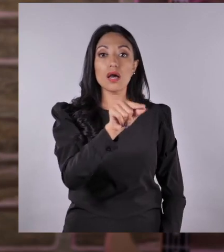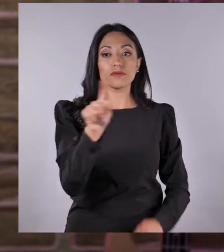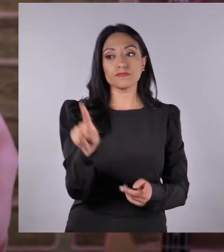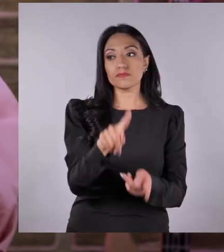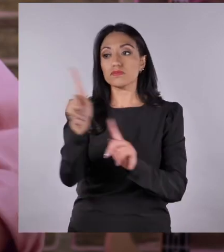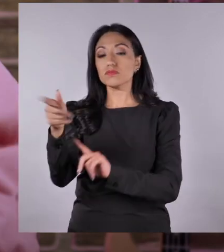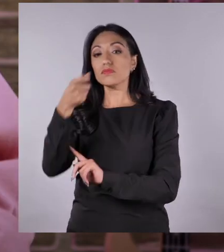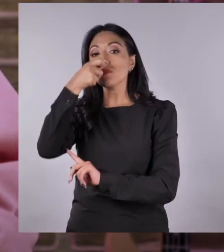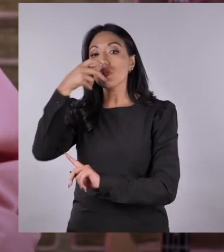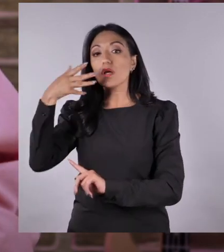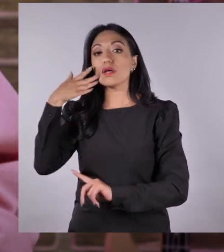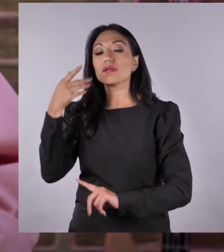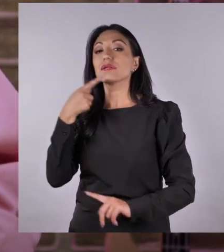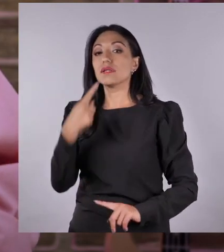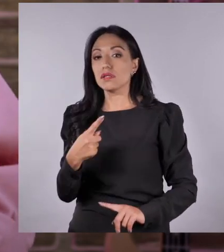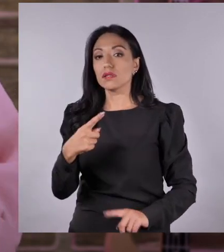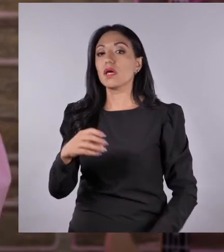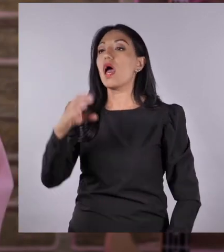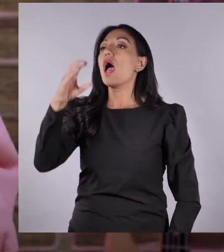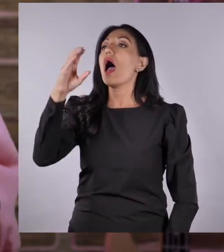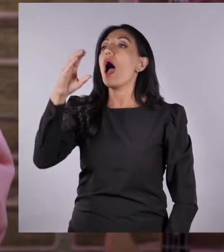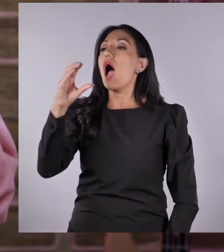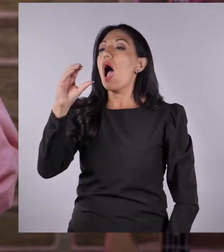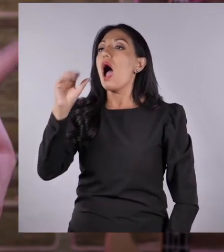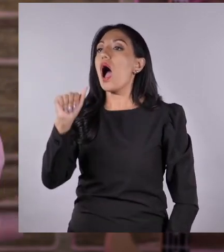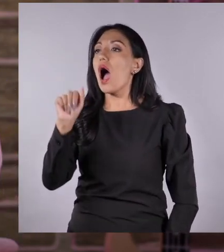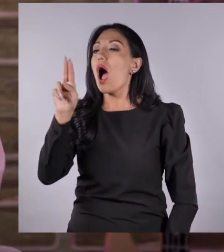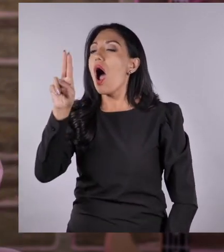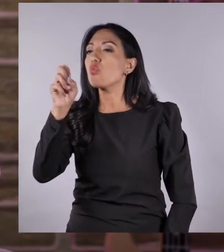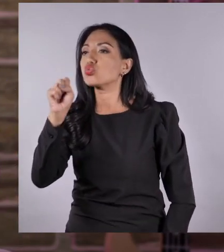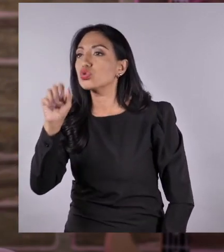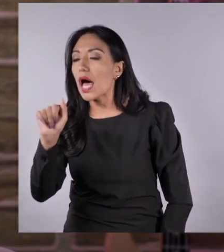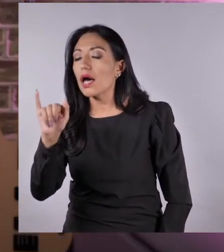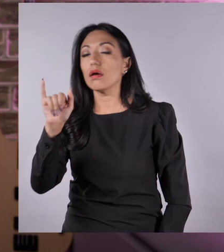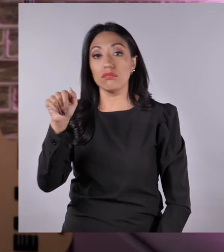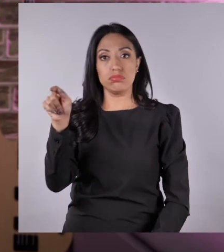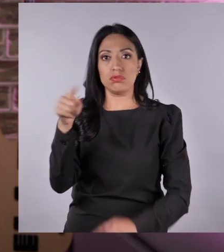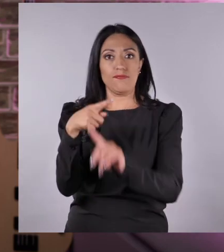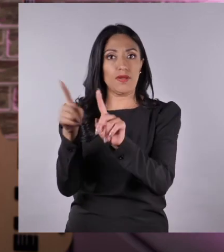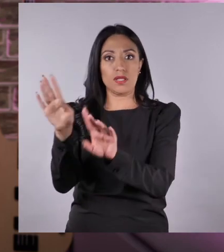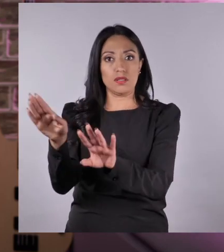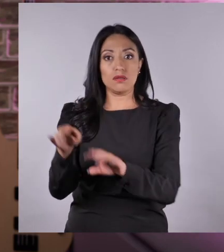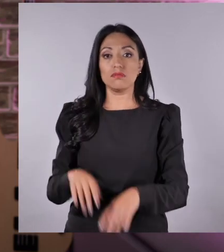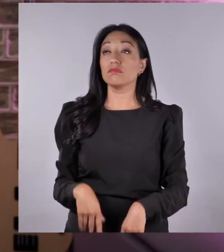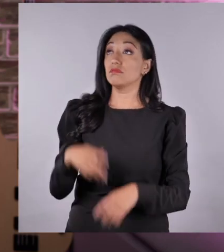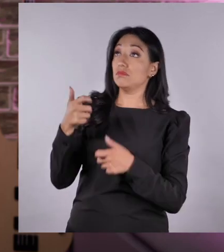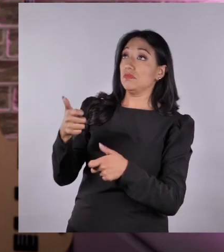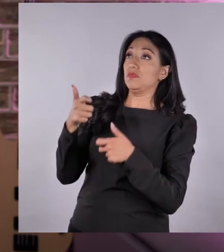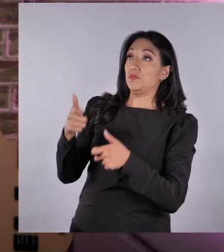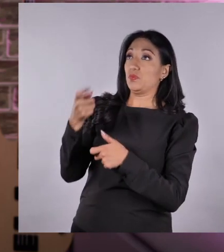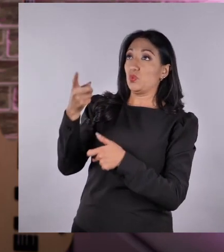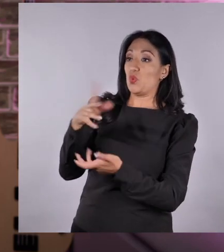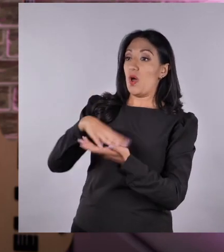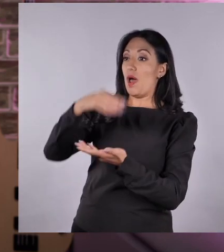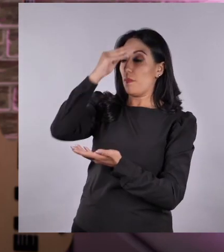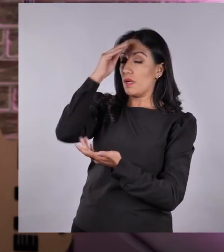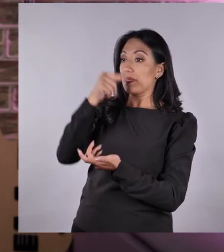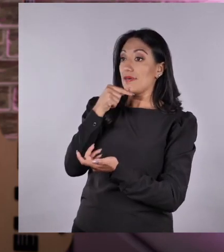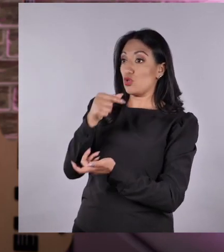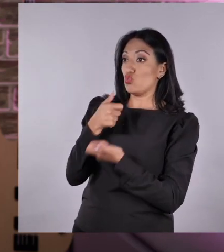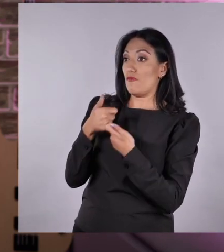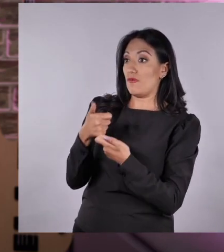días. En la Amazonía se dice, causa y quinchu. A pesar de las variaciones, qué bueno que estés